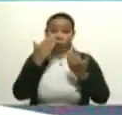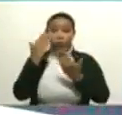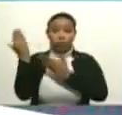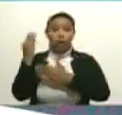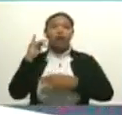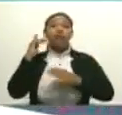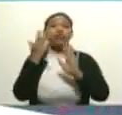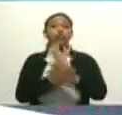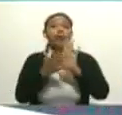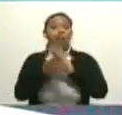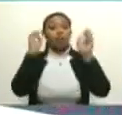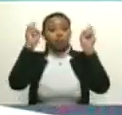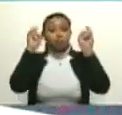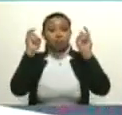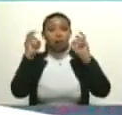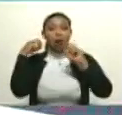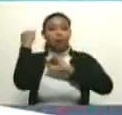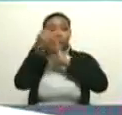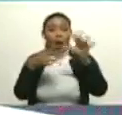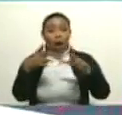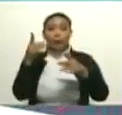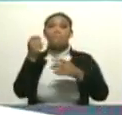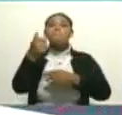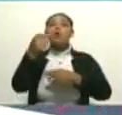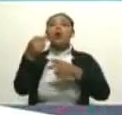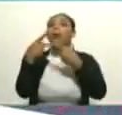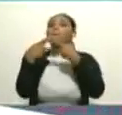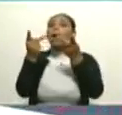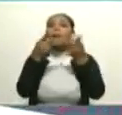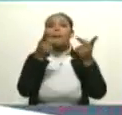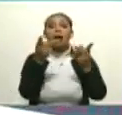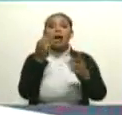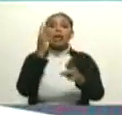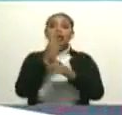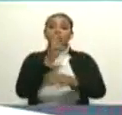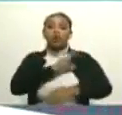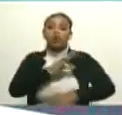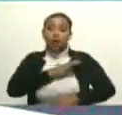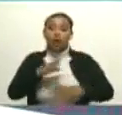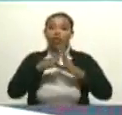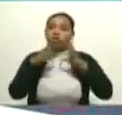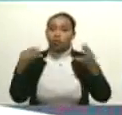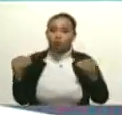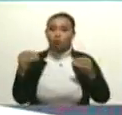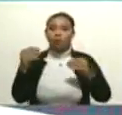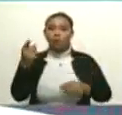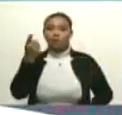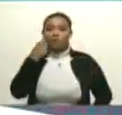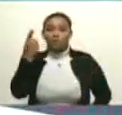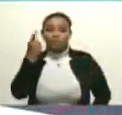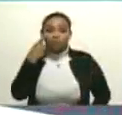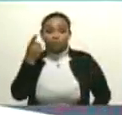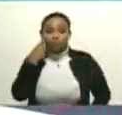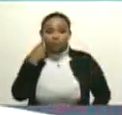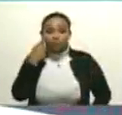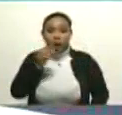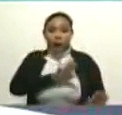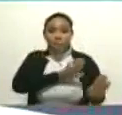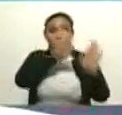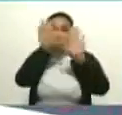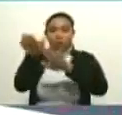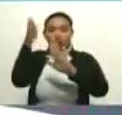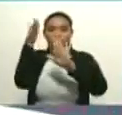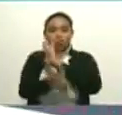poco se hacen virales. A las redes sociales, a todos, a vigilar, a apoyar